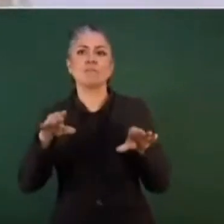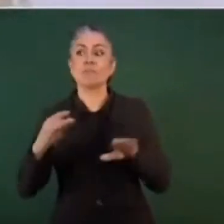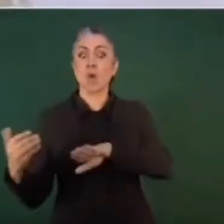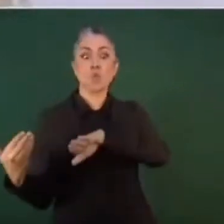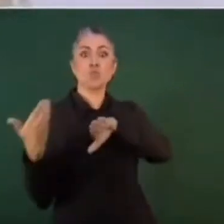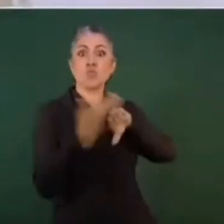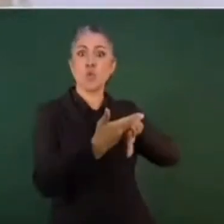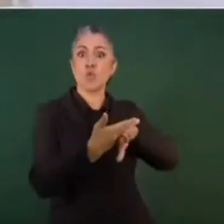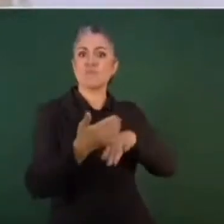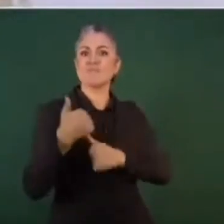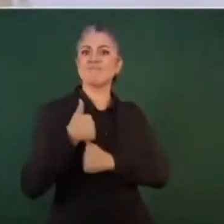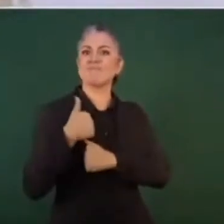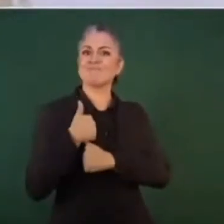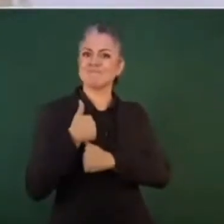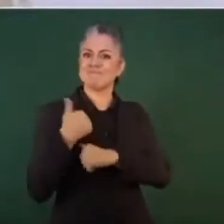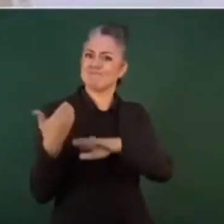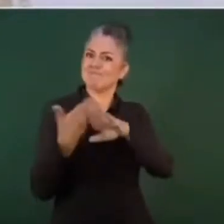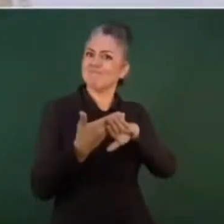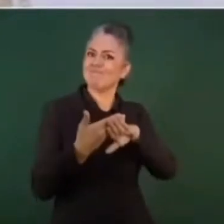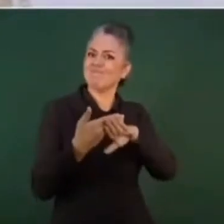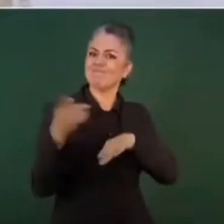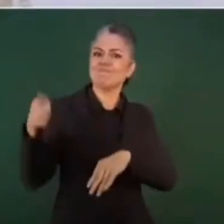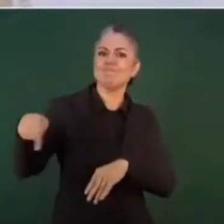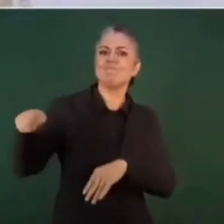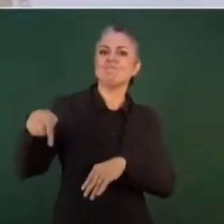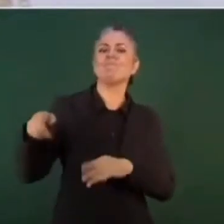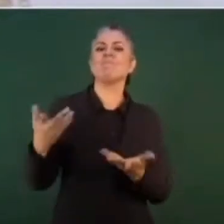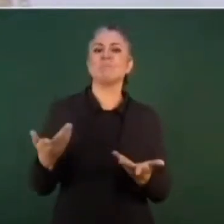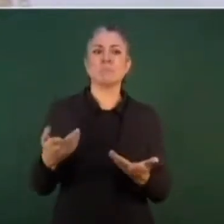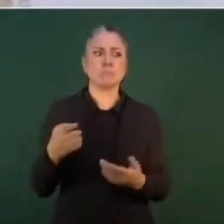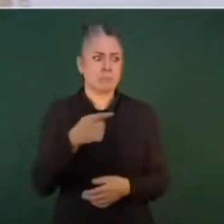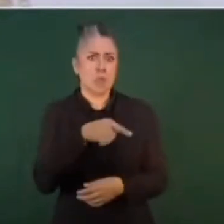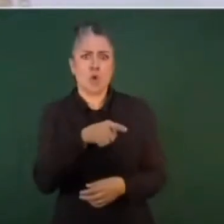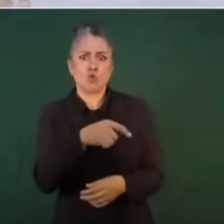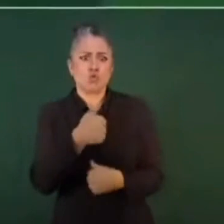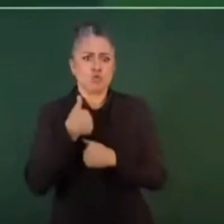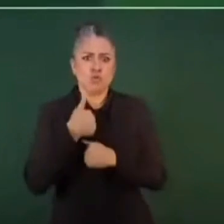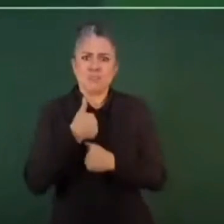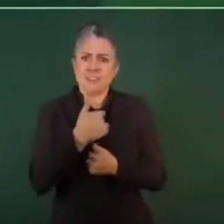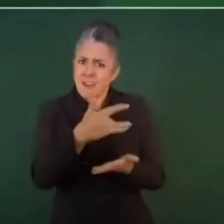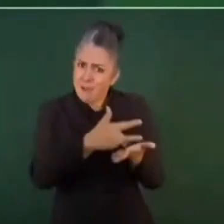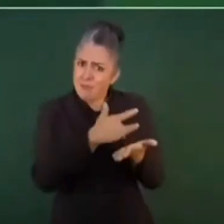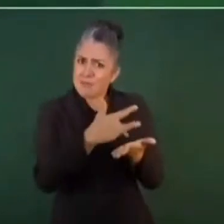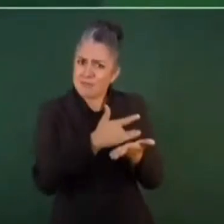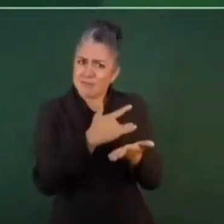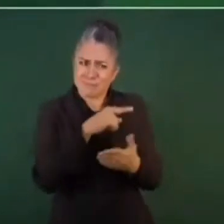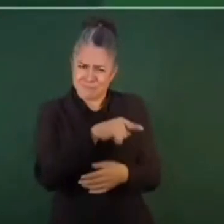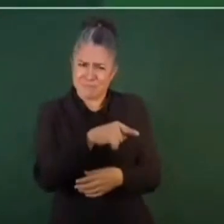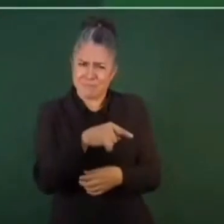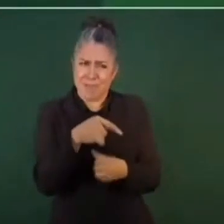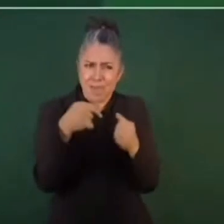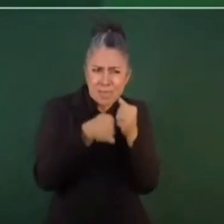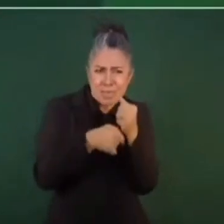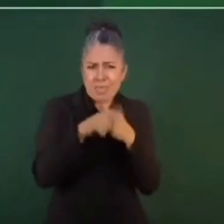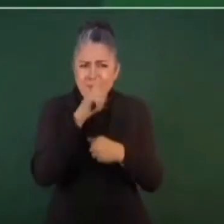armadas que están cooperando que nos están ayudando no están ocultando información